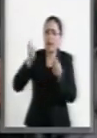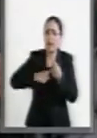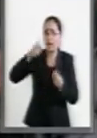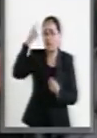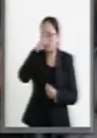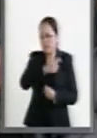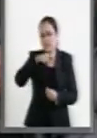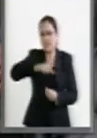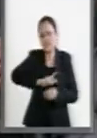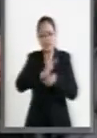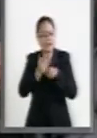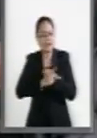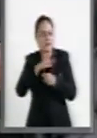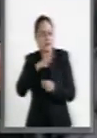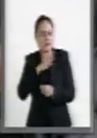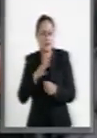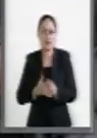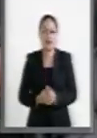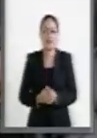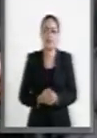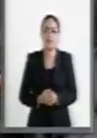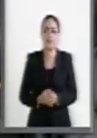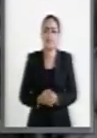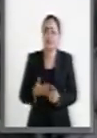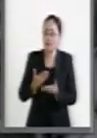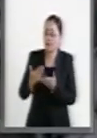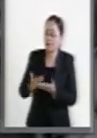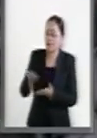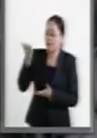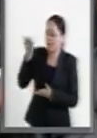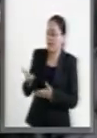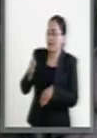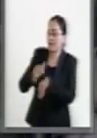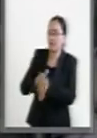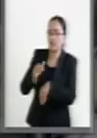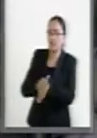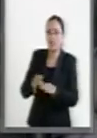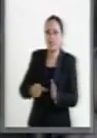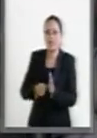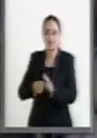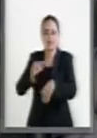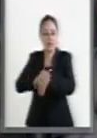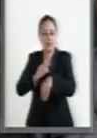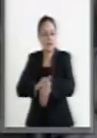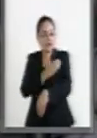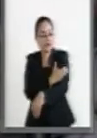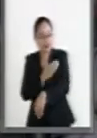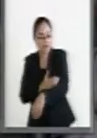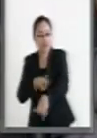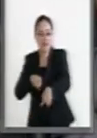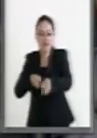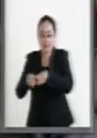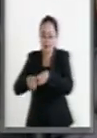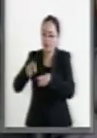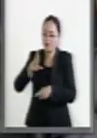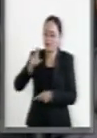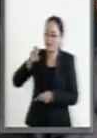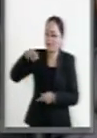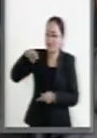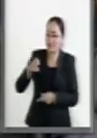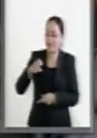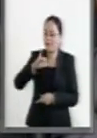que vive nuestro país. Yo le digo a mi amigo, compañero y hermano René Juárez,